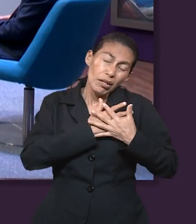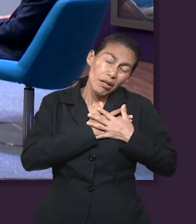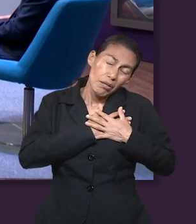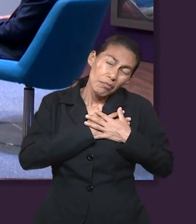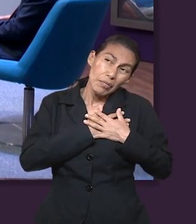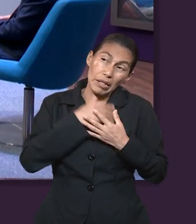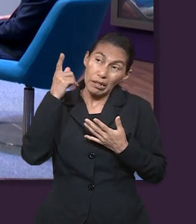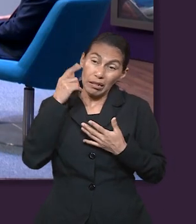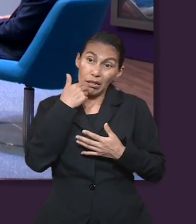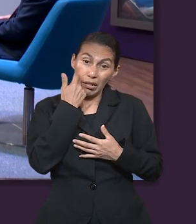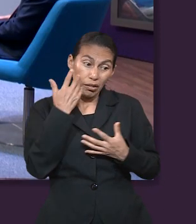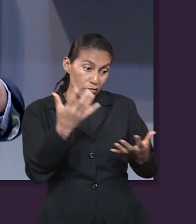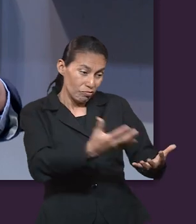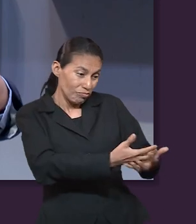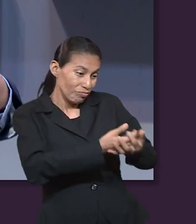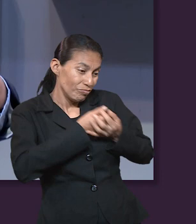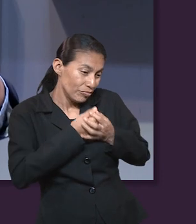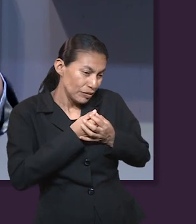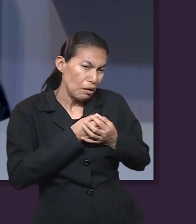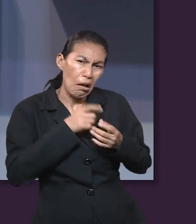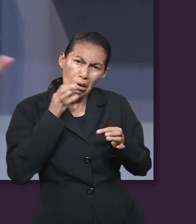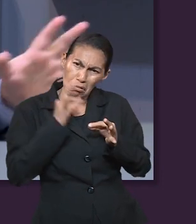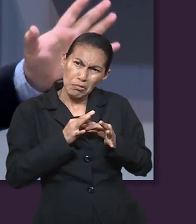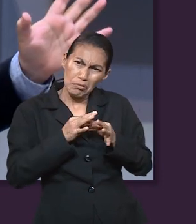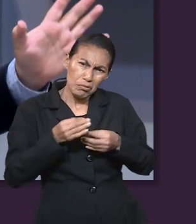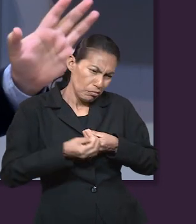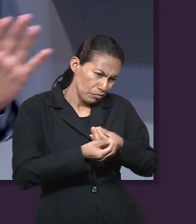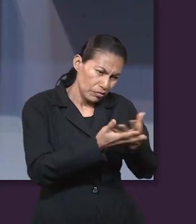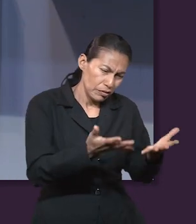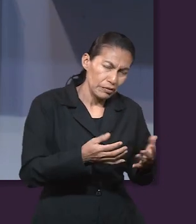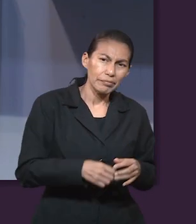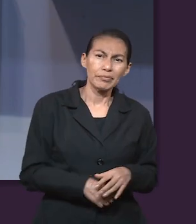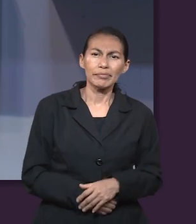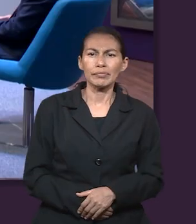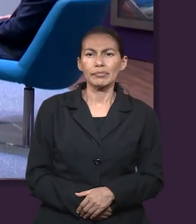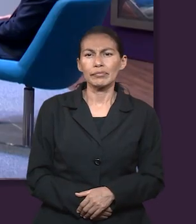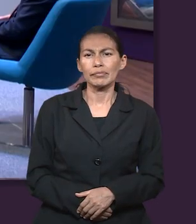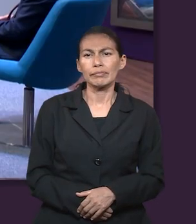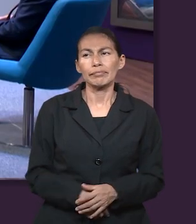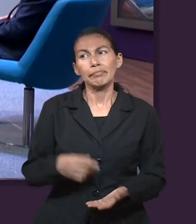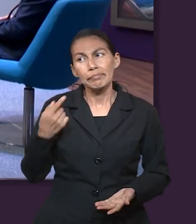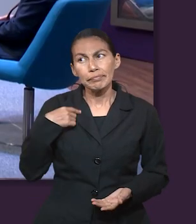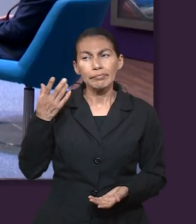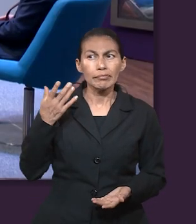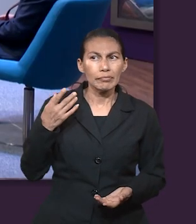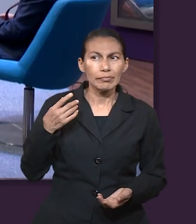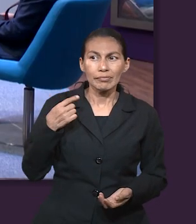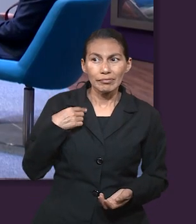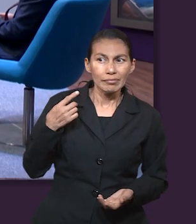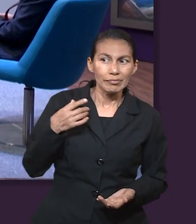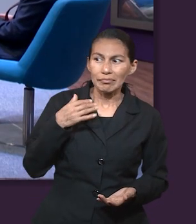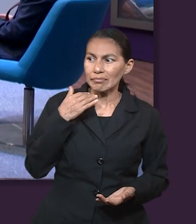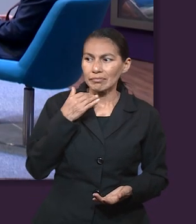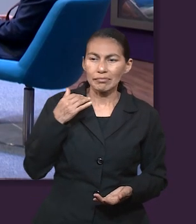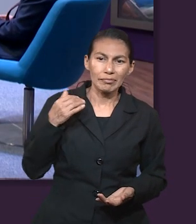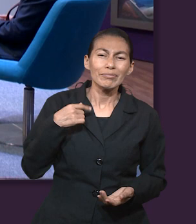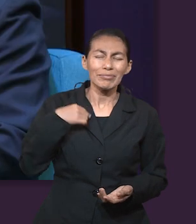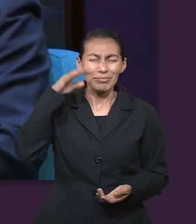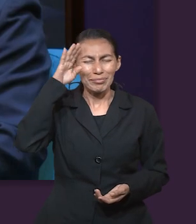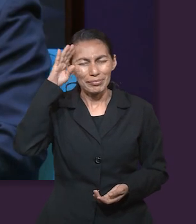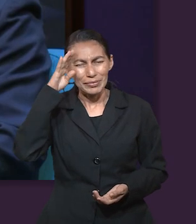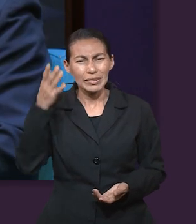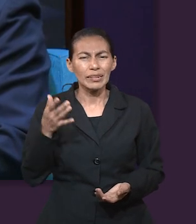nosotros, que nos ama, que nos reclame, que está dispuesto a hacer todo eso por nosotros? Yo pienso que